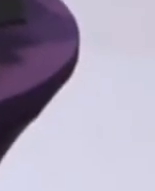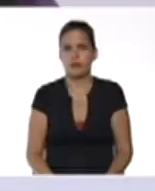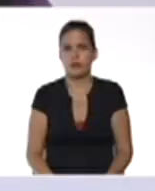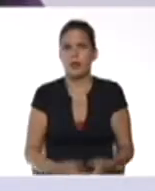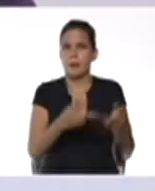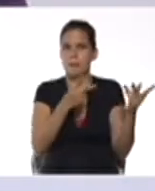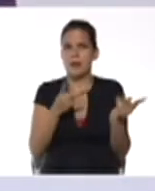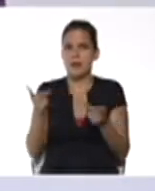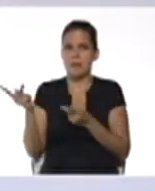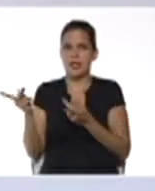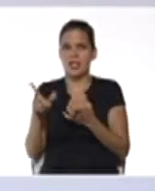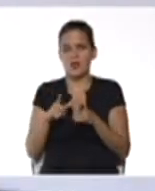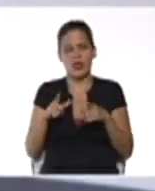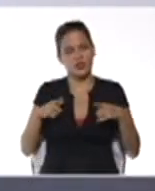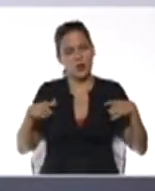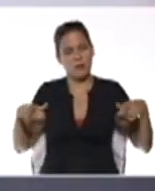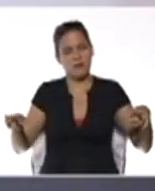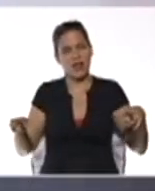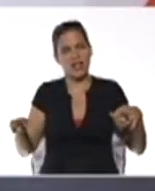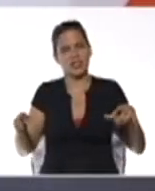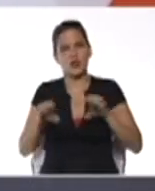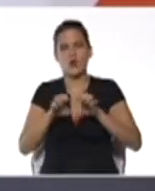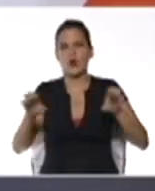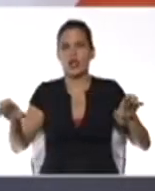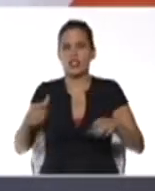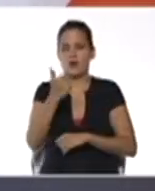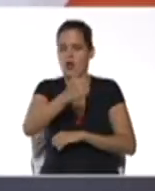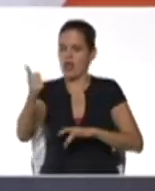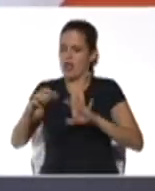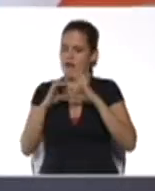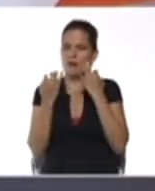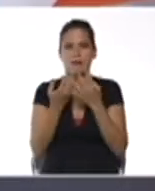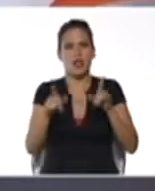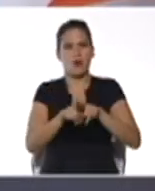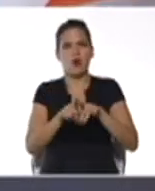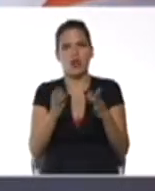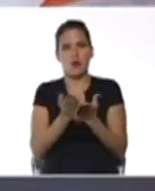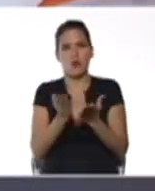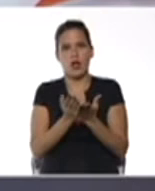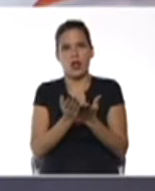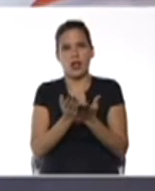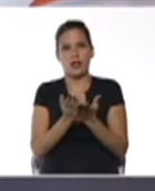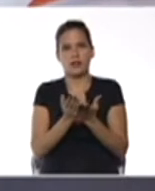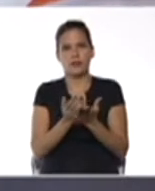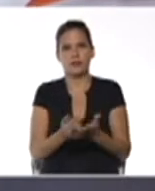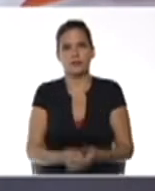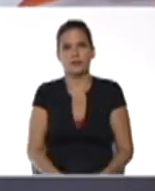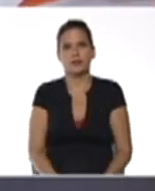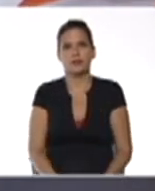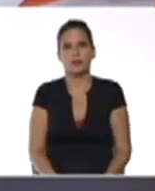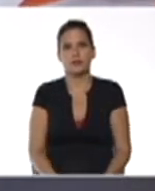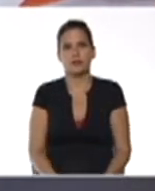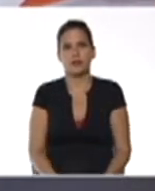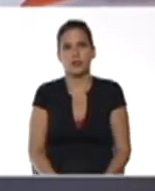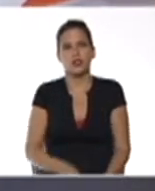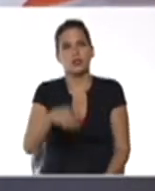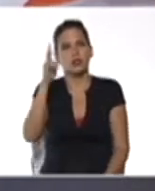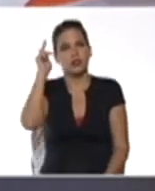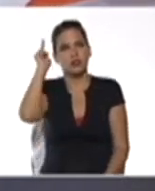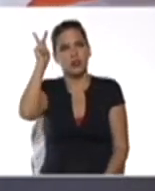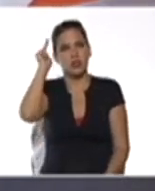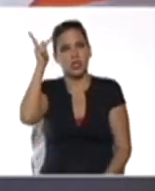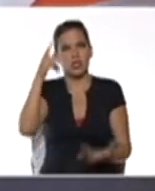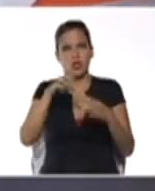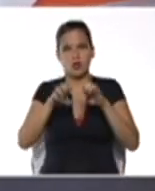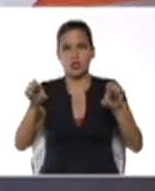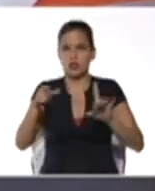bienvenidos a su espacio educativo cada familia una escuela mi nombre es eliceti de gobella con placidad de compartir con